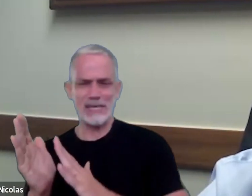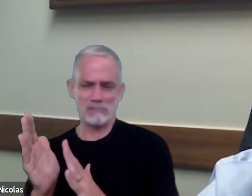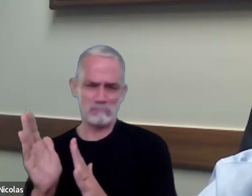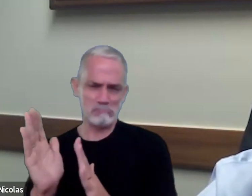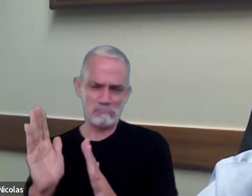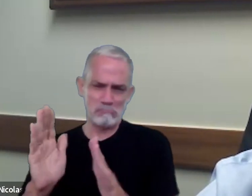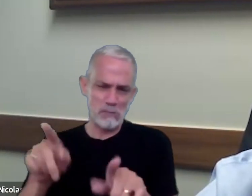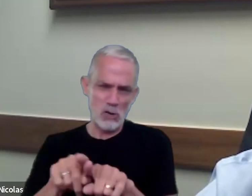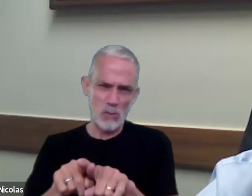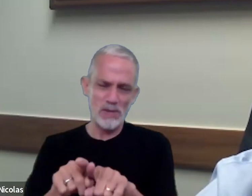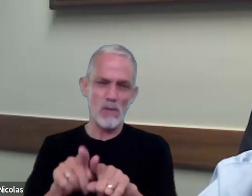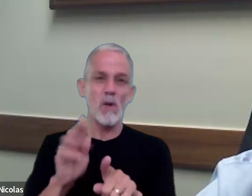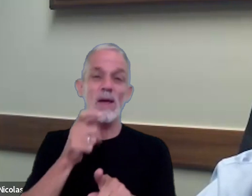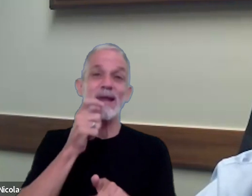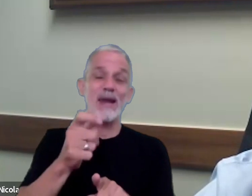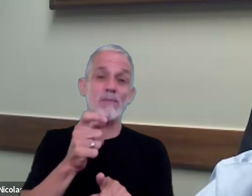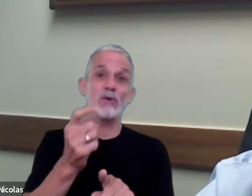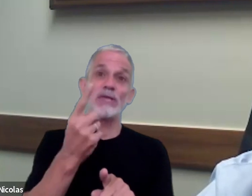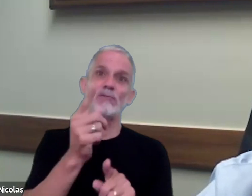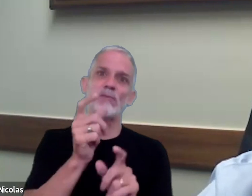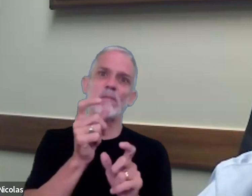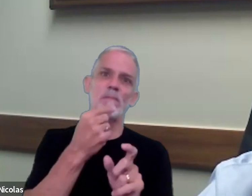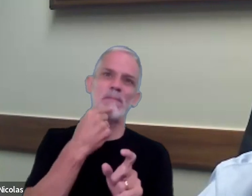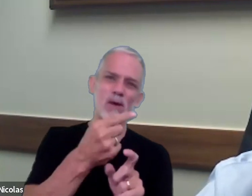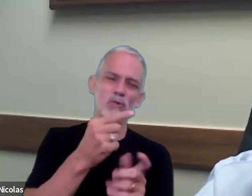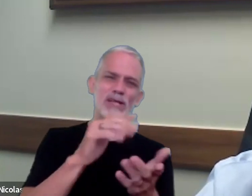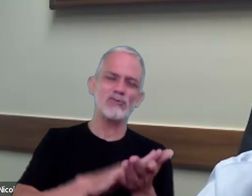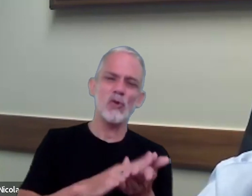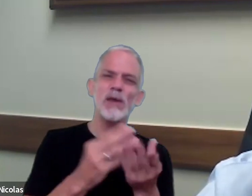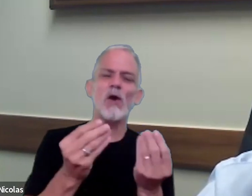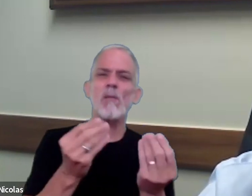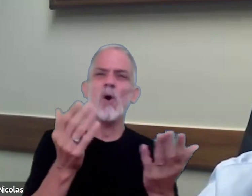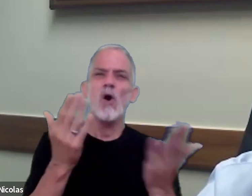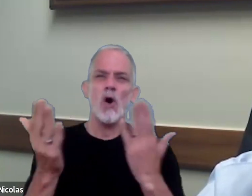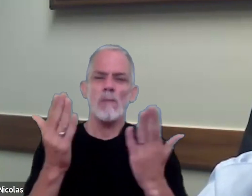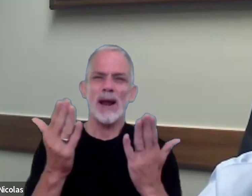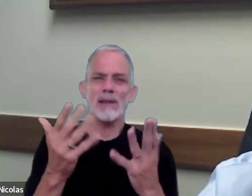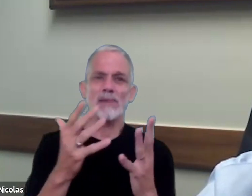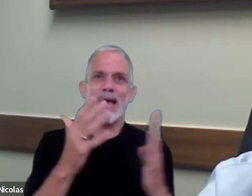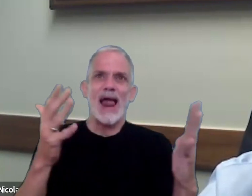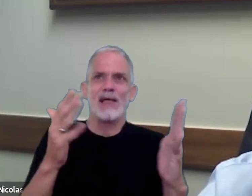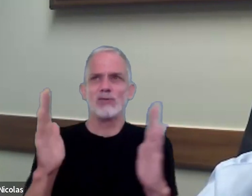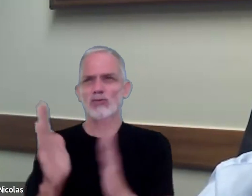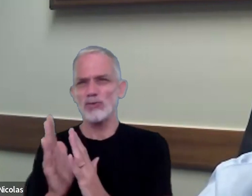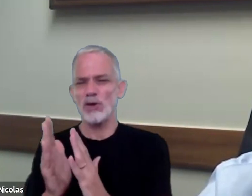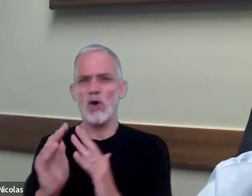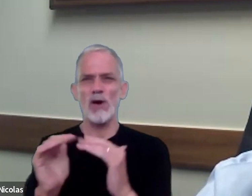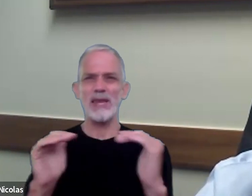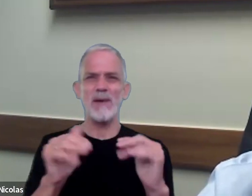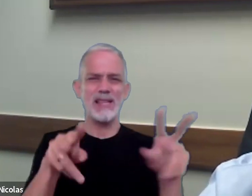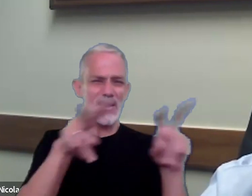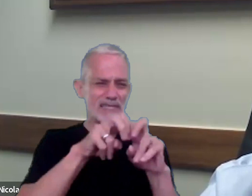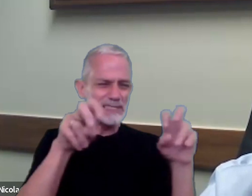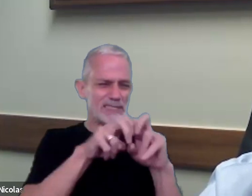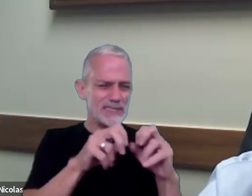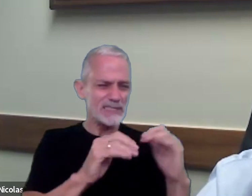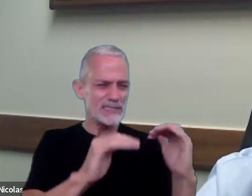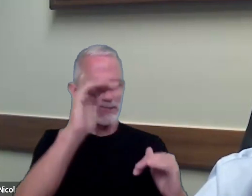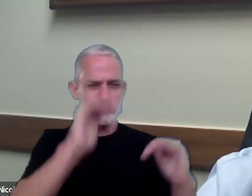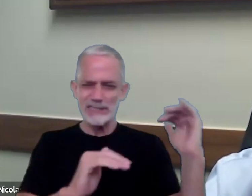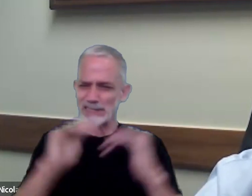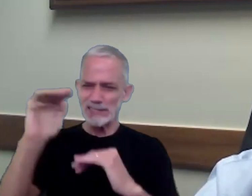tal vez respondiendo a una parte de la pregunta que tiene que ver con el tamaño o el nivel de ingresos de los comparables